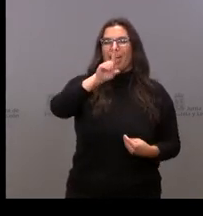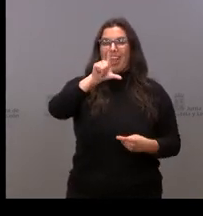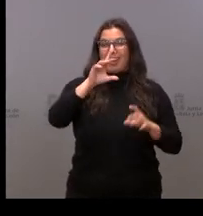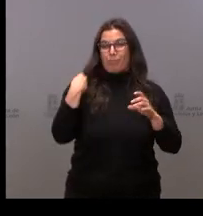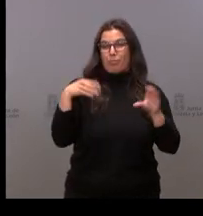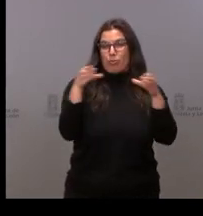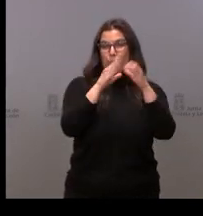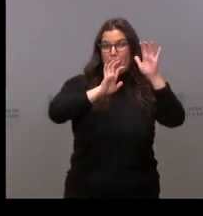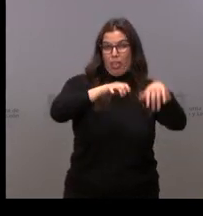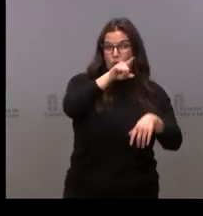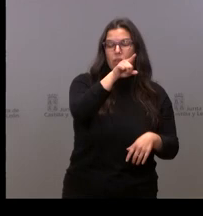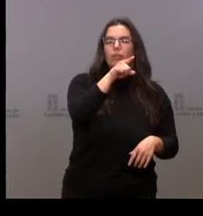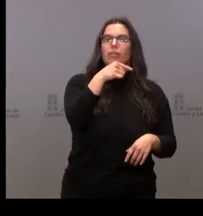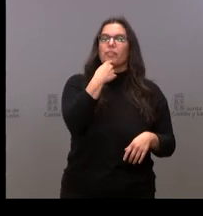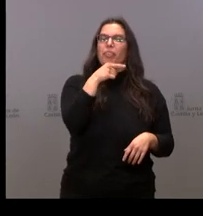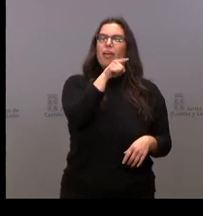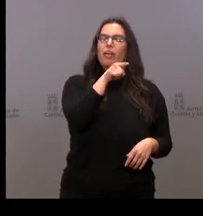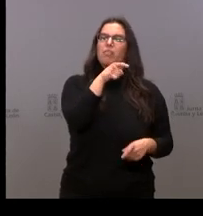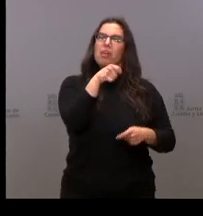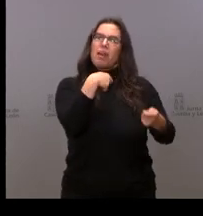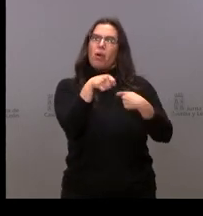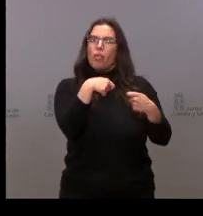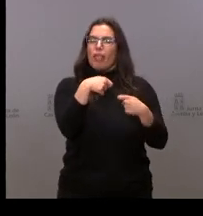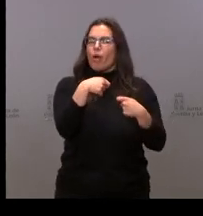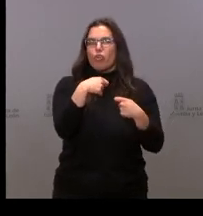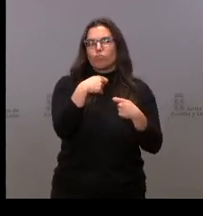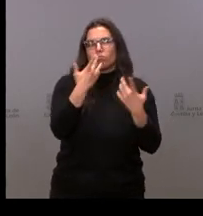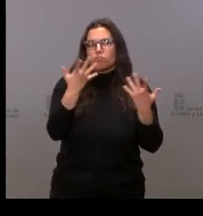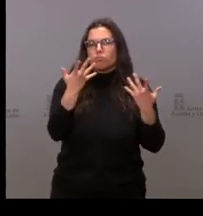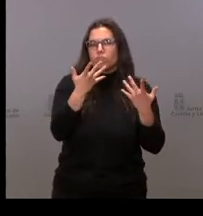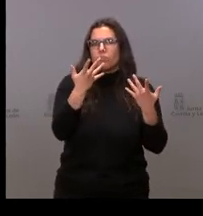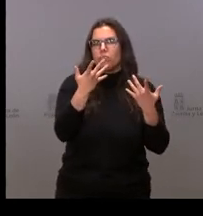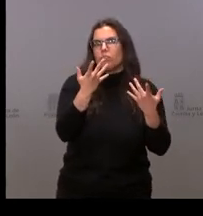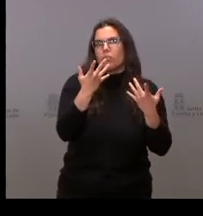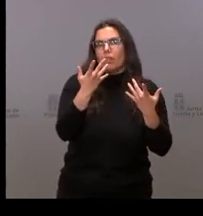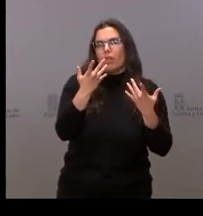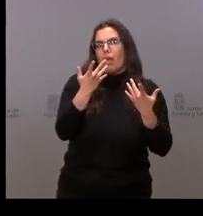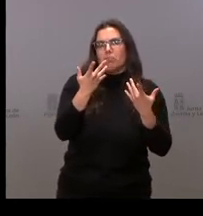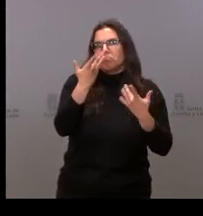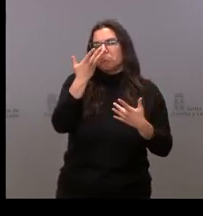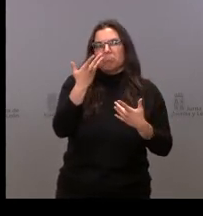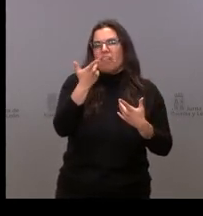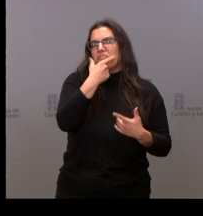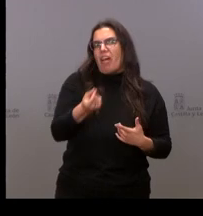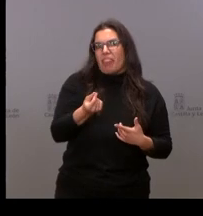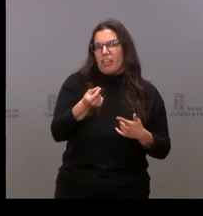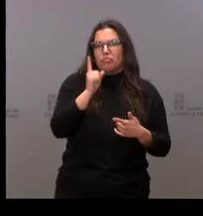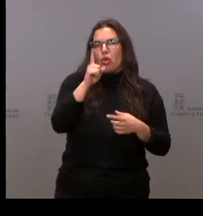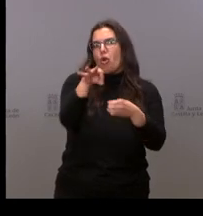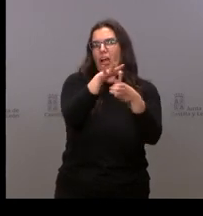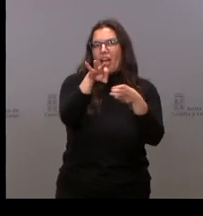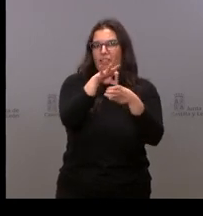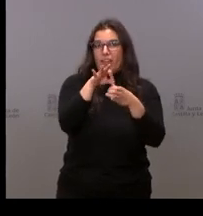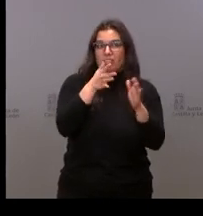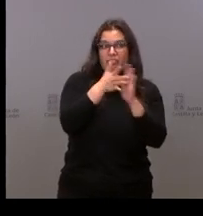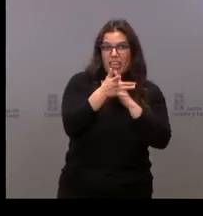UPL dicen que la negociación se reduce básicamente a un café. No sé si se va a incrementar